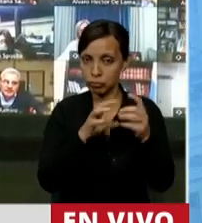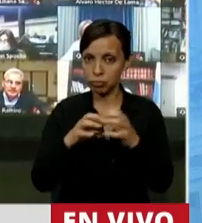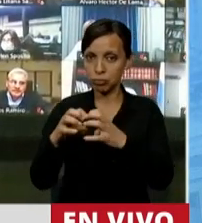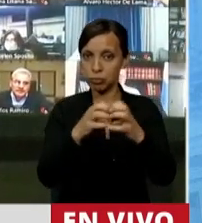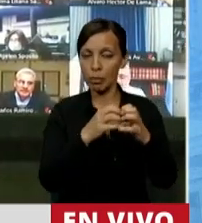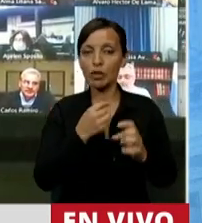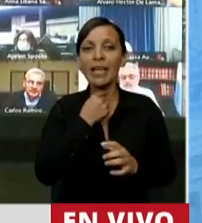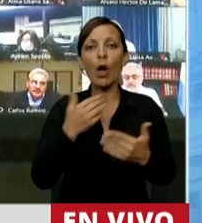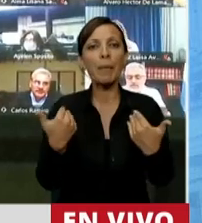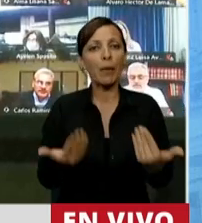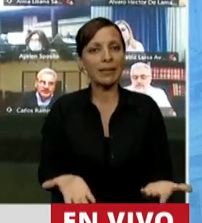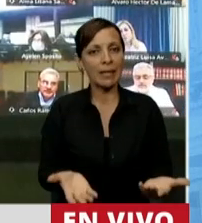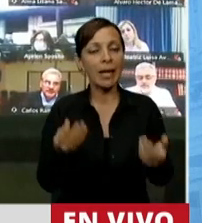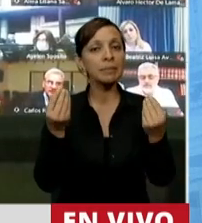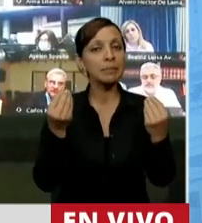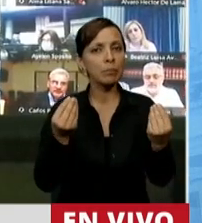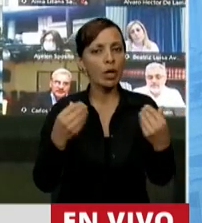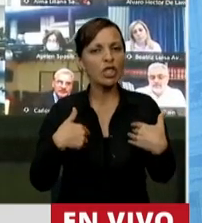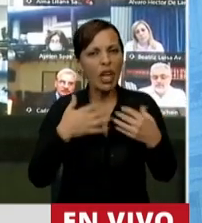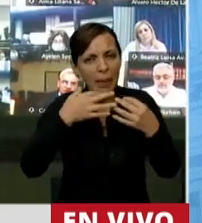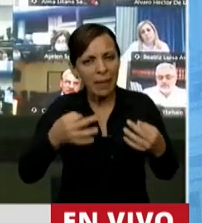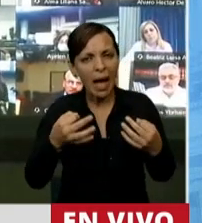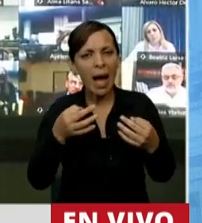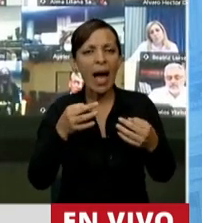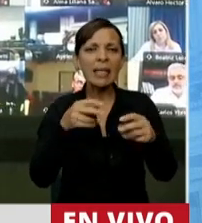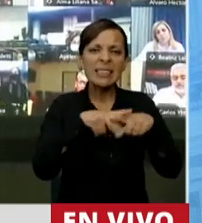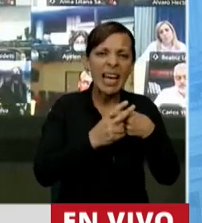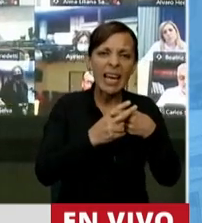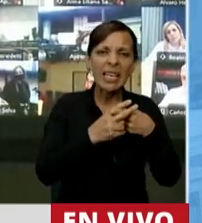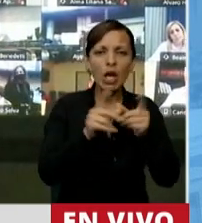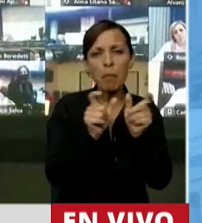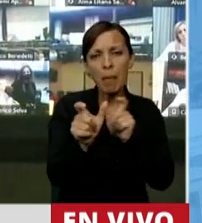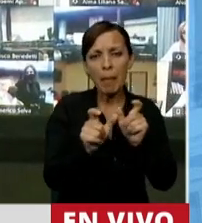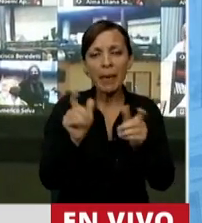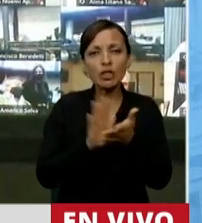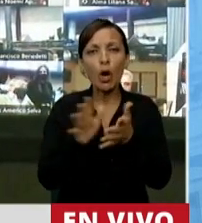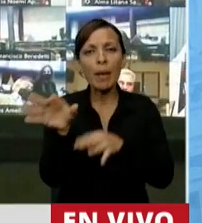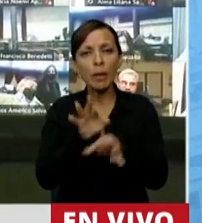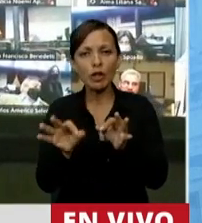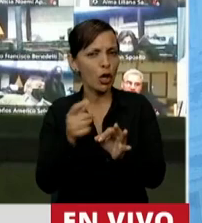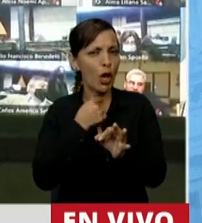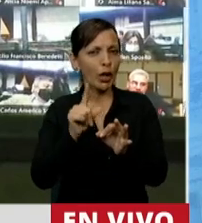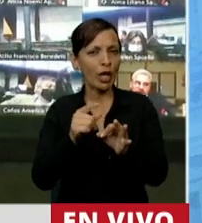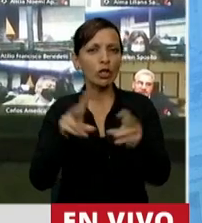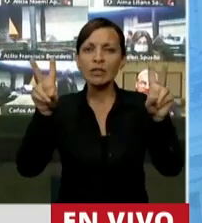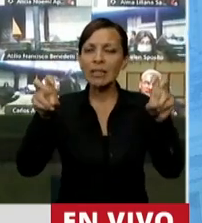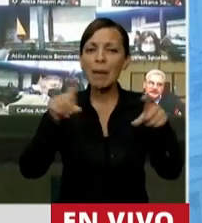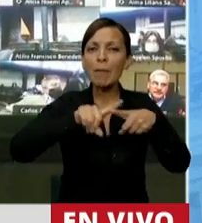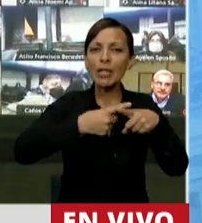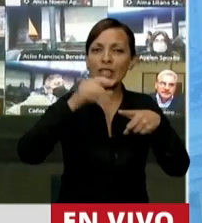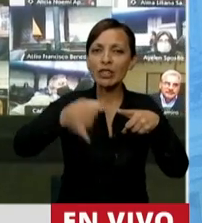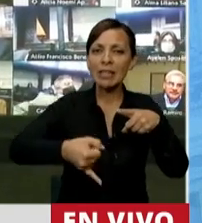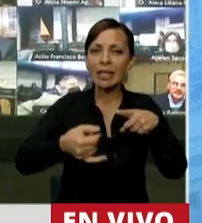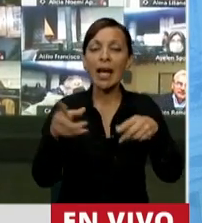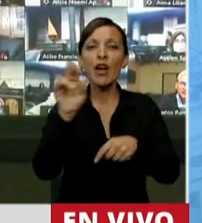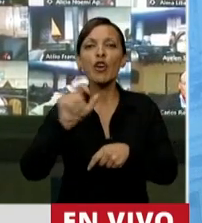aprovechar, porque técnicamente no quiero hablar del proyecto, quiero hablar de algo que es político. ¿Cuál es el rol que tenemos en